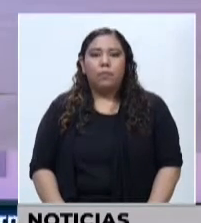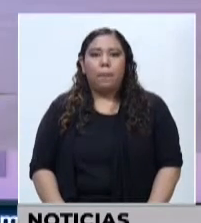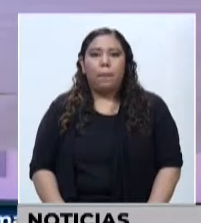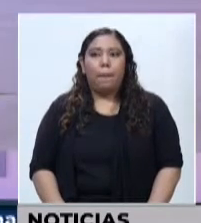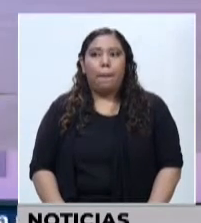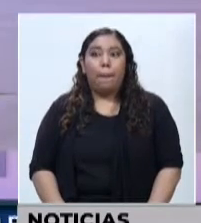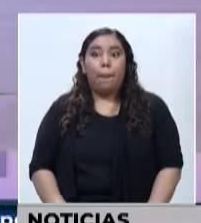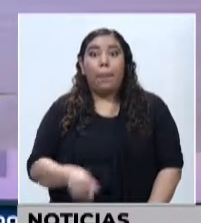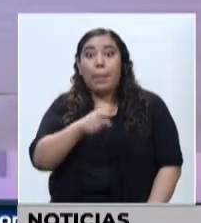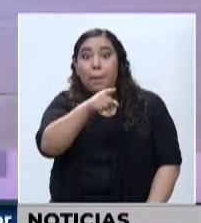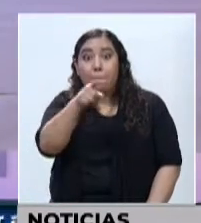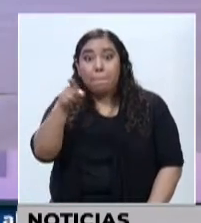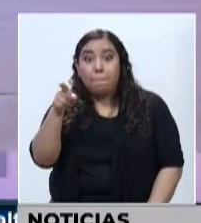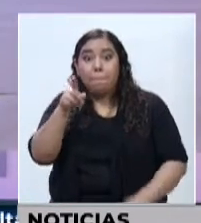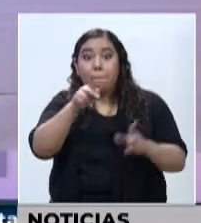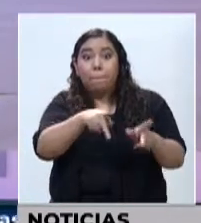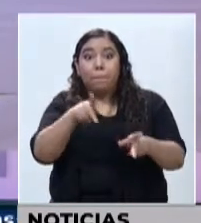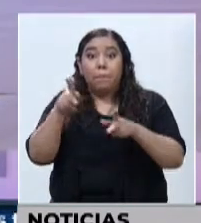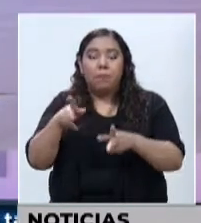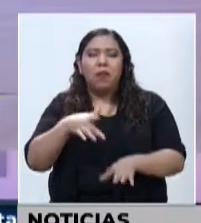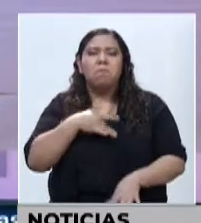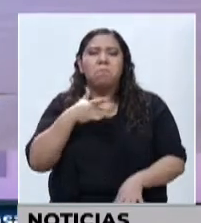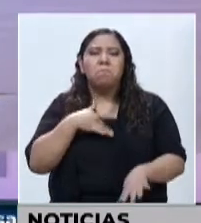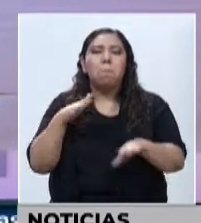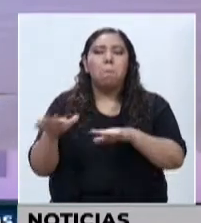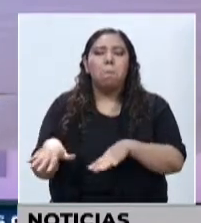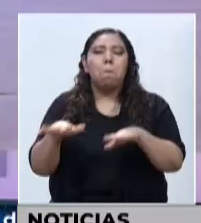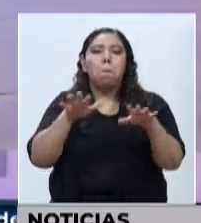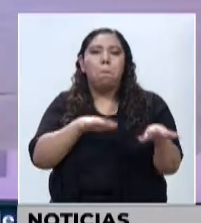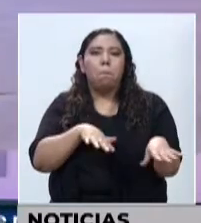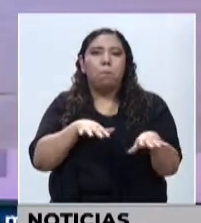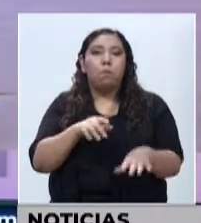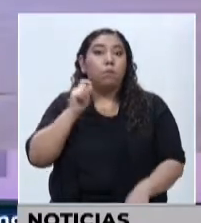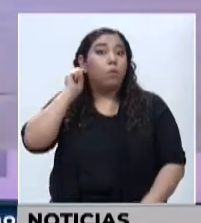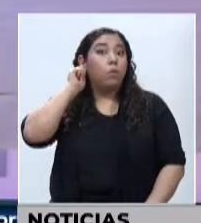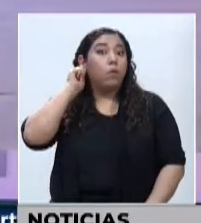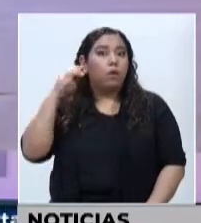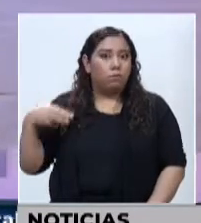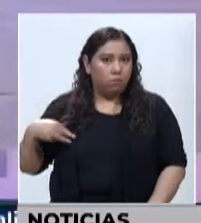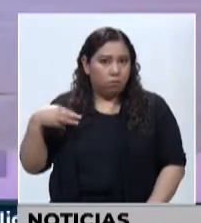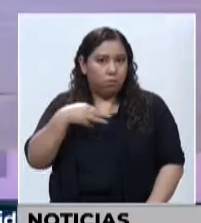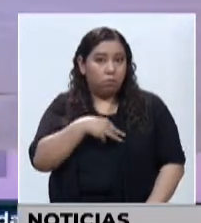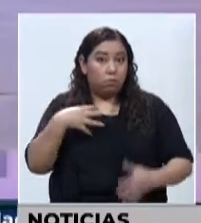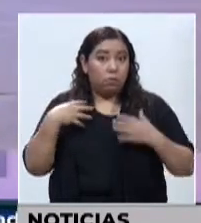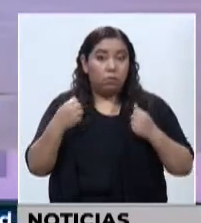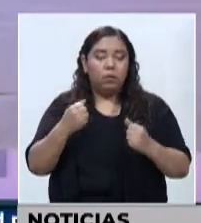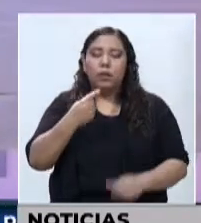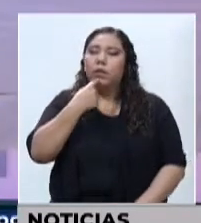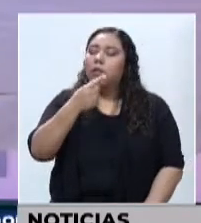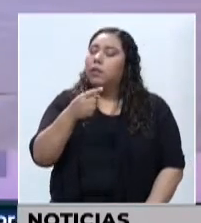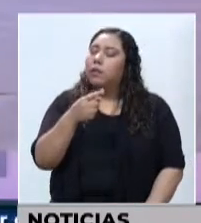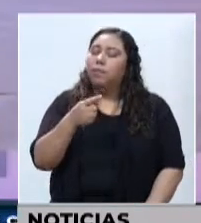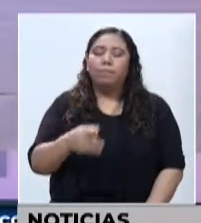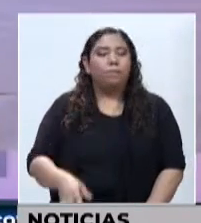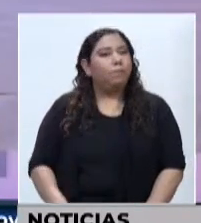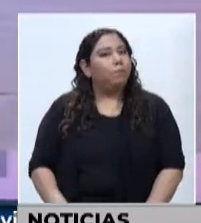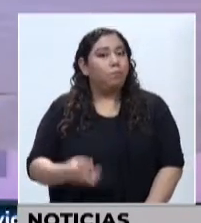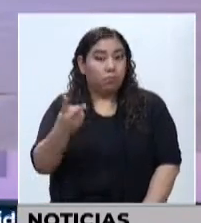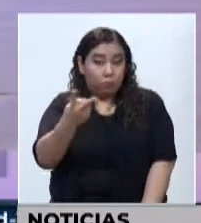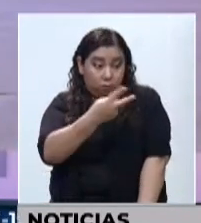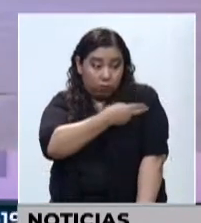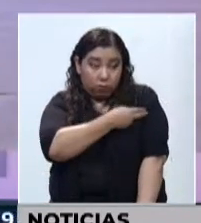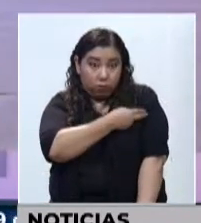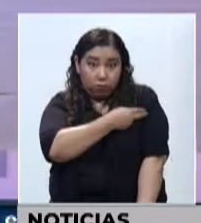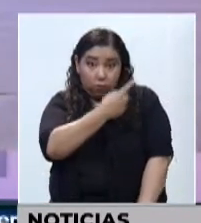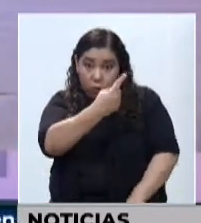es que muchos están relajando, como lo ha dicho la ministra de Salud, Alba Consuelo Flores, que el hecho de que